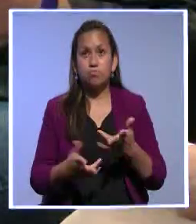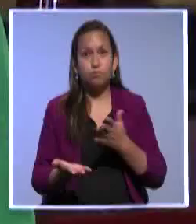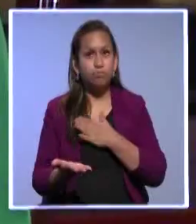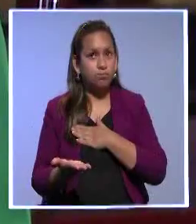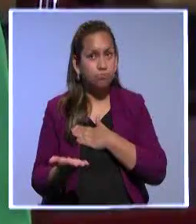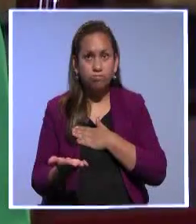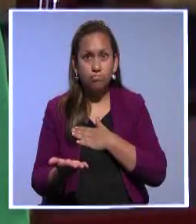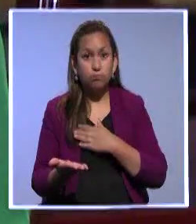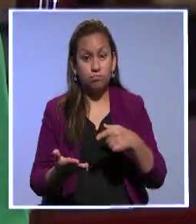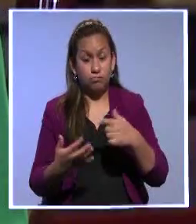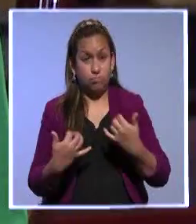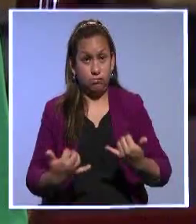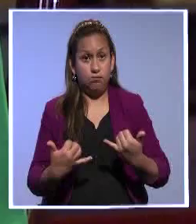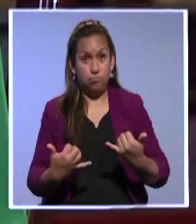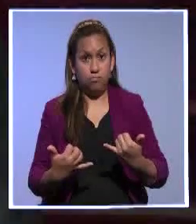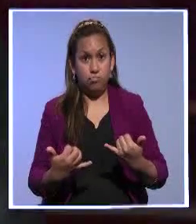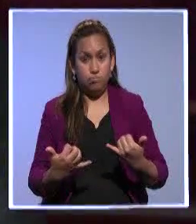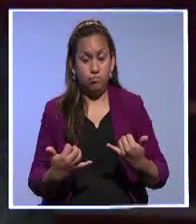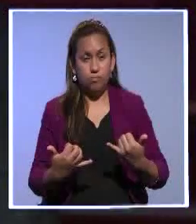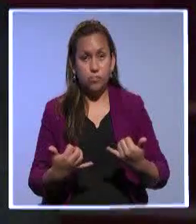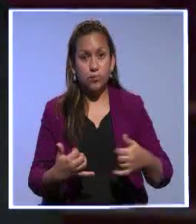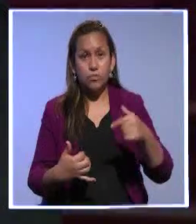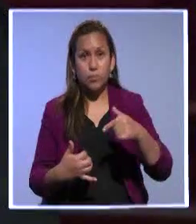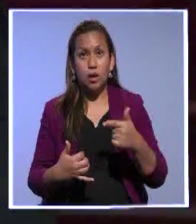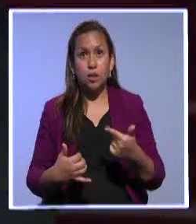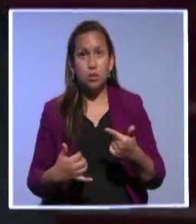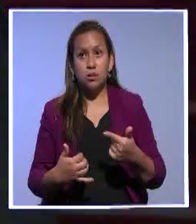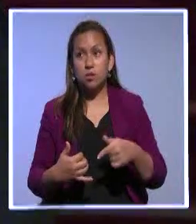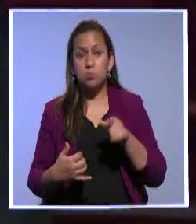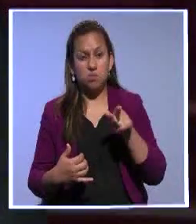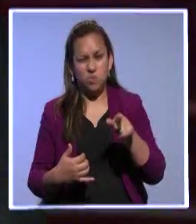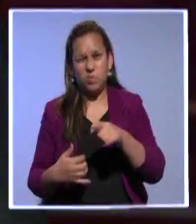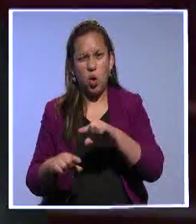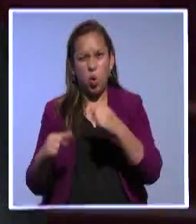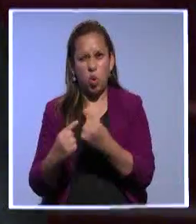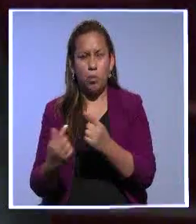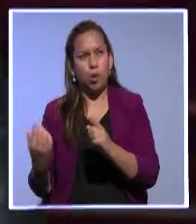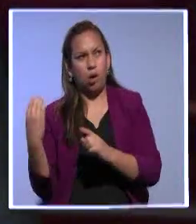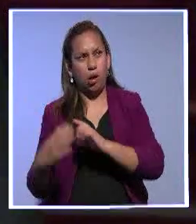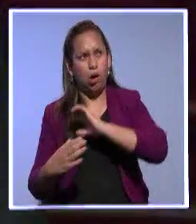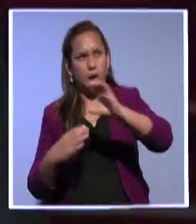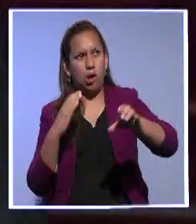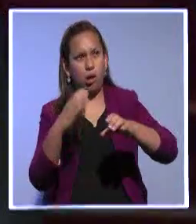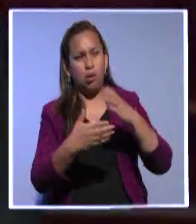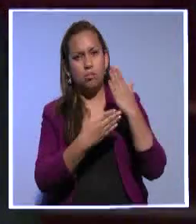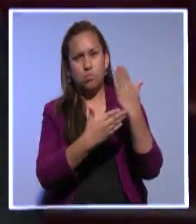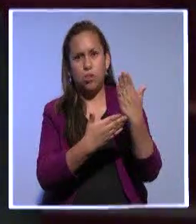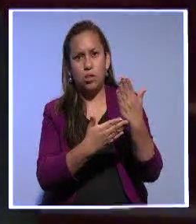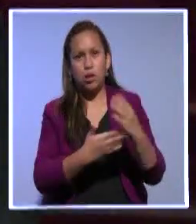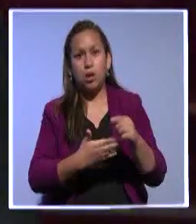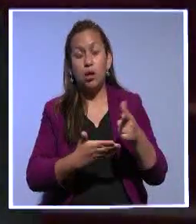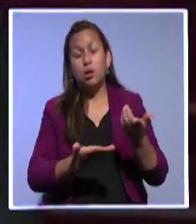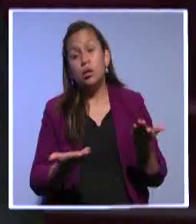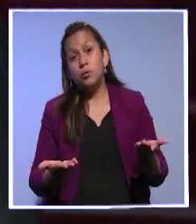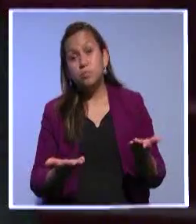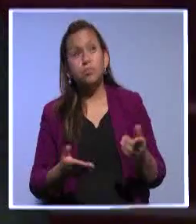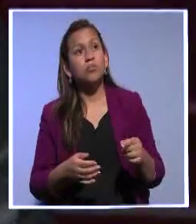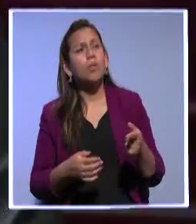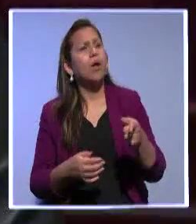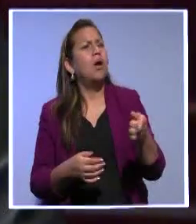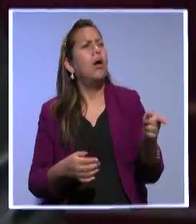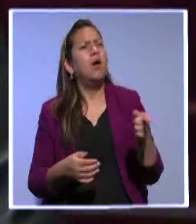Lamentablemente, lamentablemente en este momento, en esta acusación que se hace al modelo, yo creo que se pretende invisibilizar una serie de conquistas sociales,